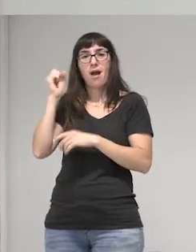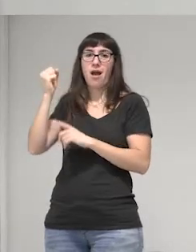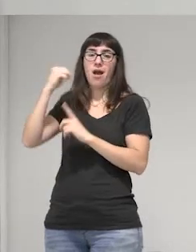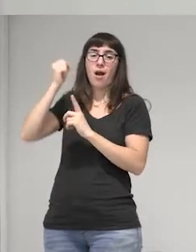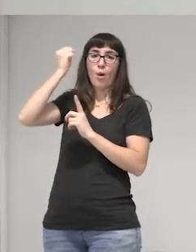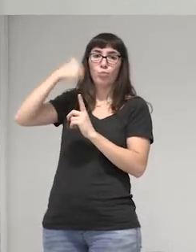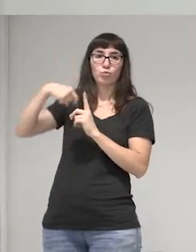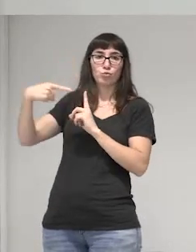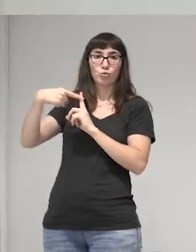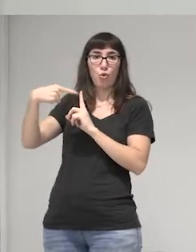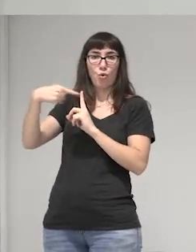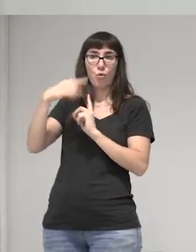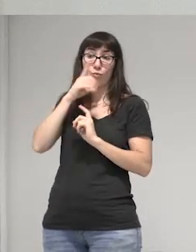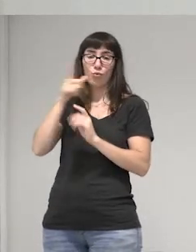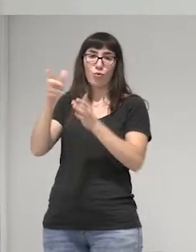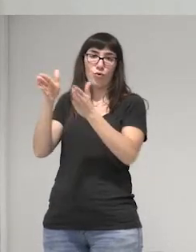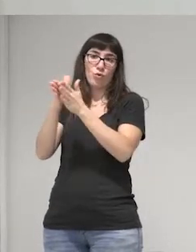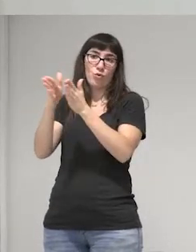entonces